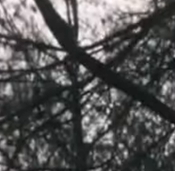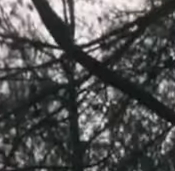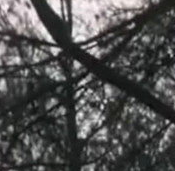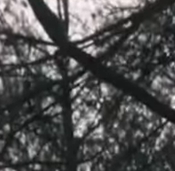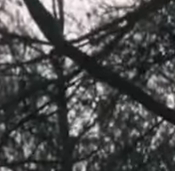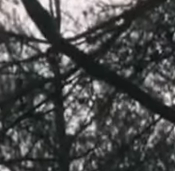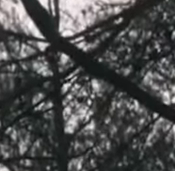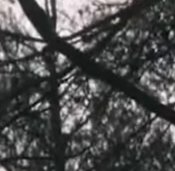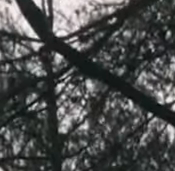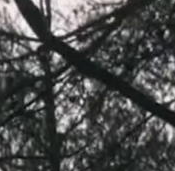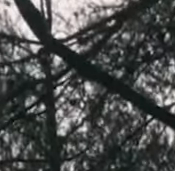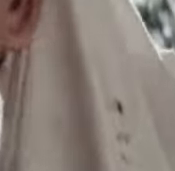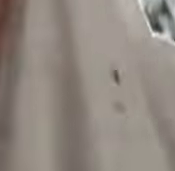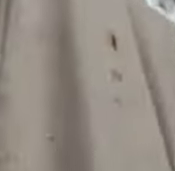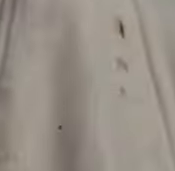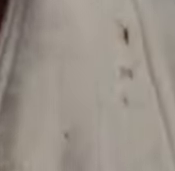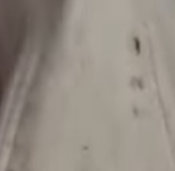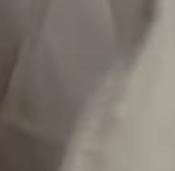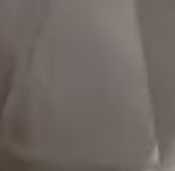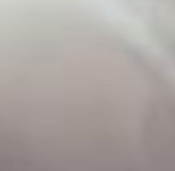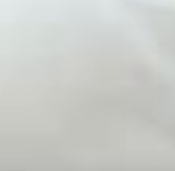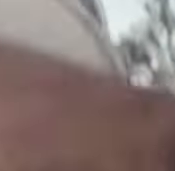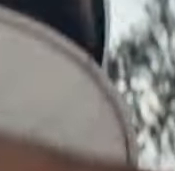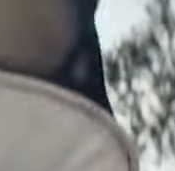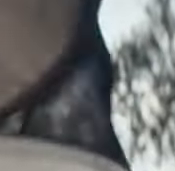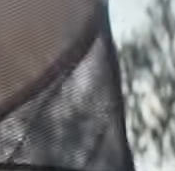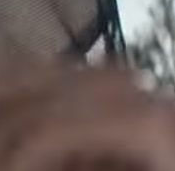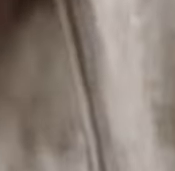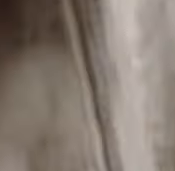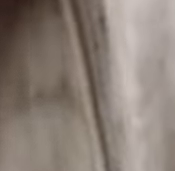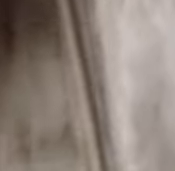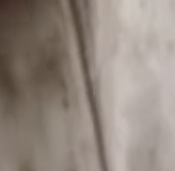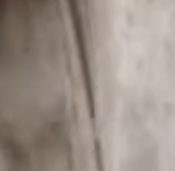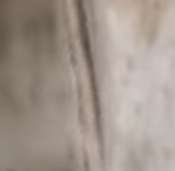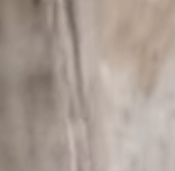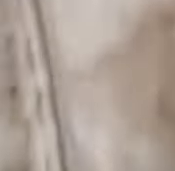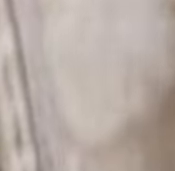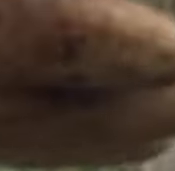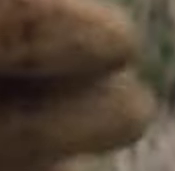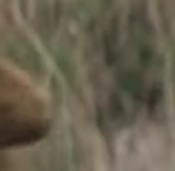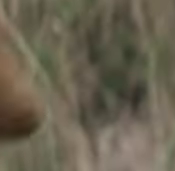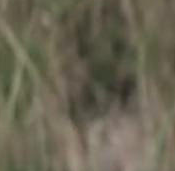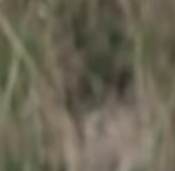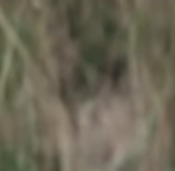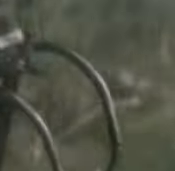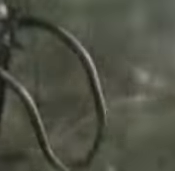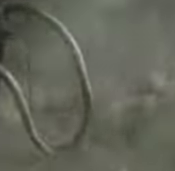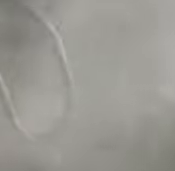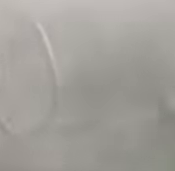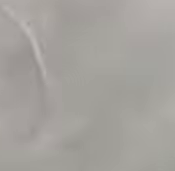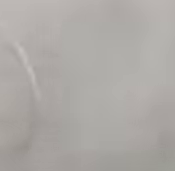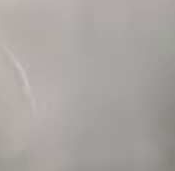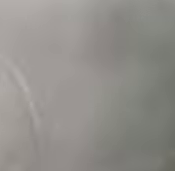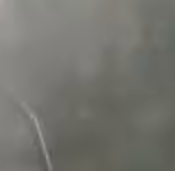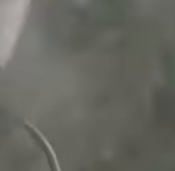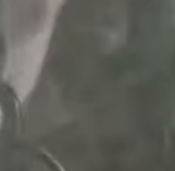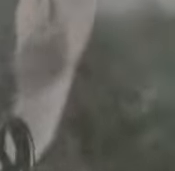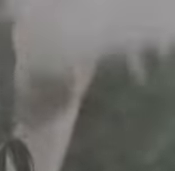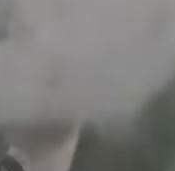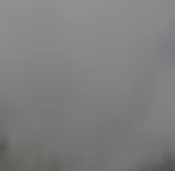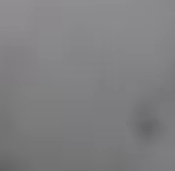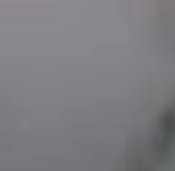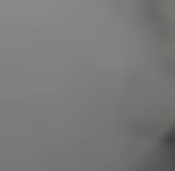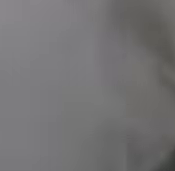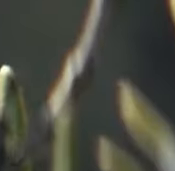Desde el año 2000, la Organización de las Naciones Unidas para la Alimentación, la FAO, ofrece asistencia técnica a los